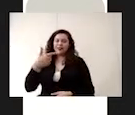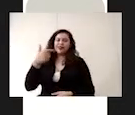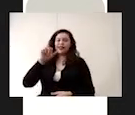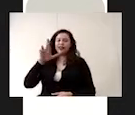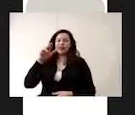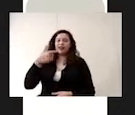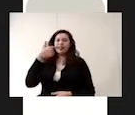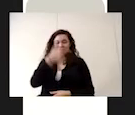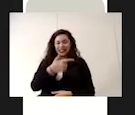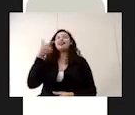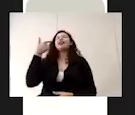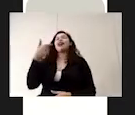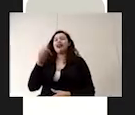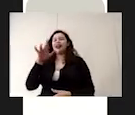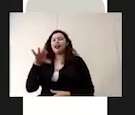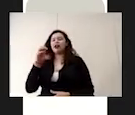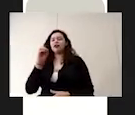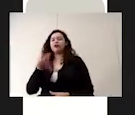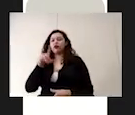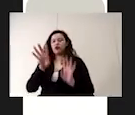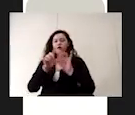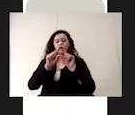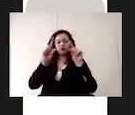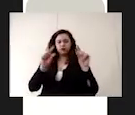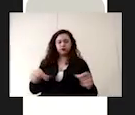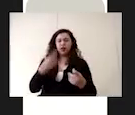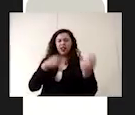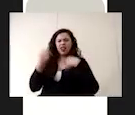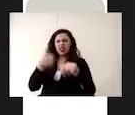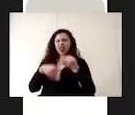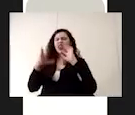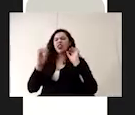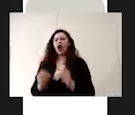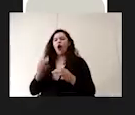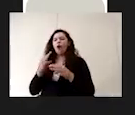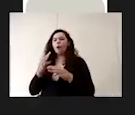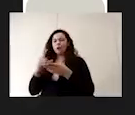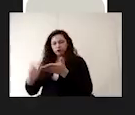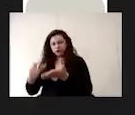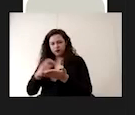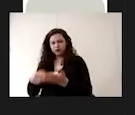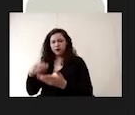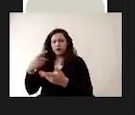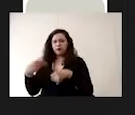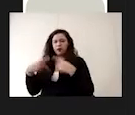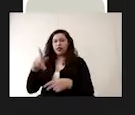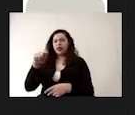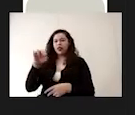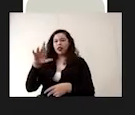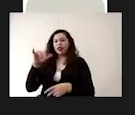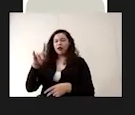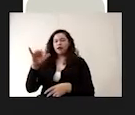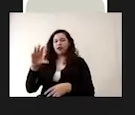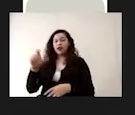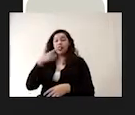adquirir en las tiendas o tlapalerías. Y una pastilla de 7 gramos sirve